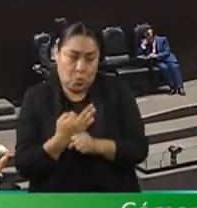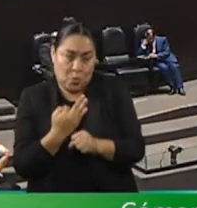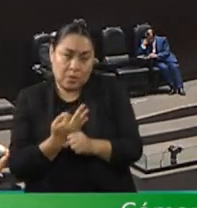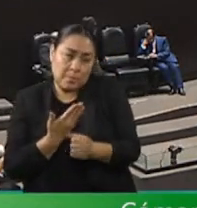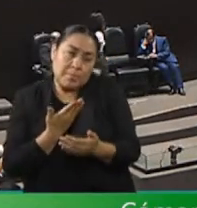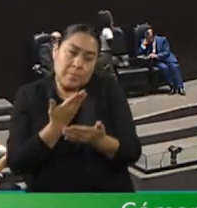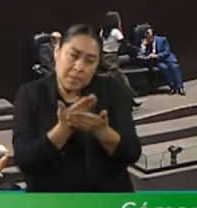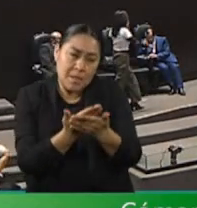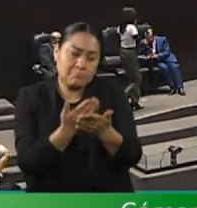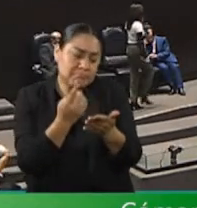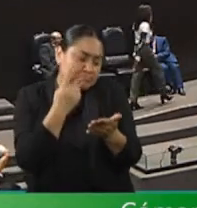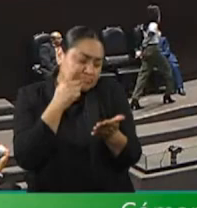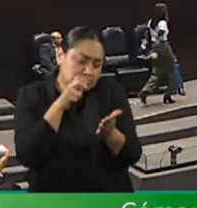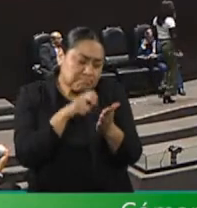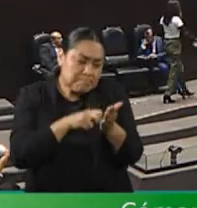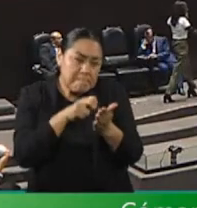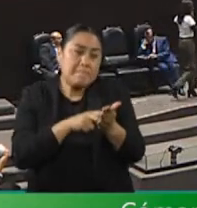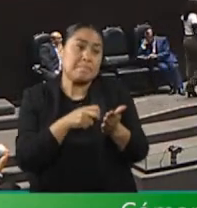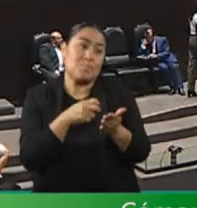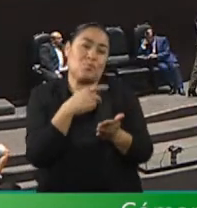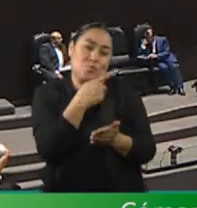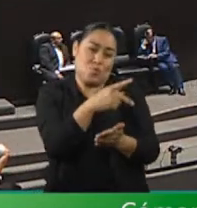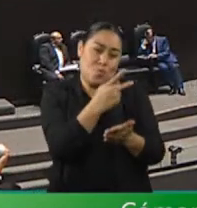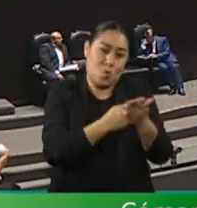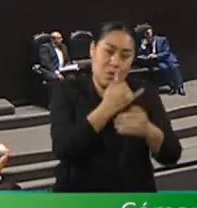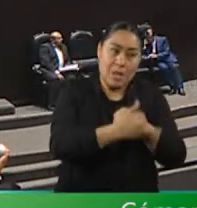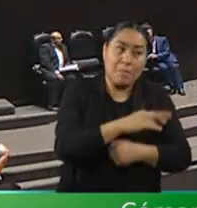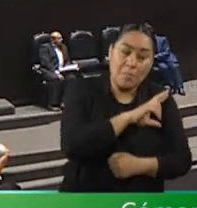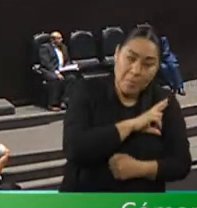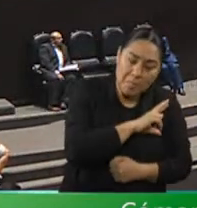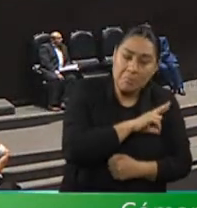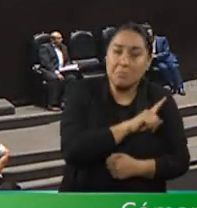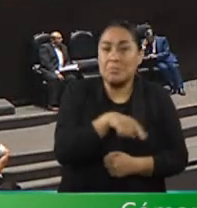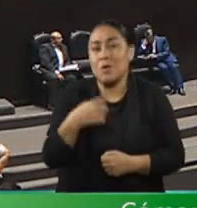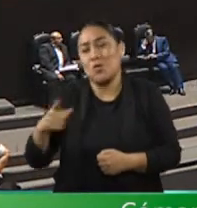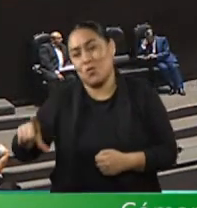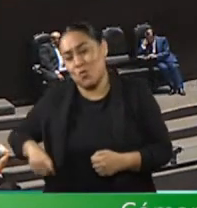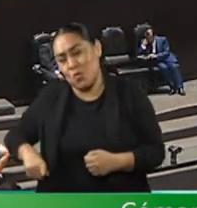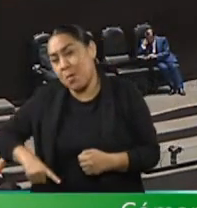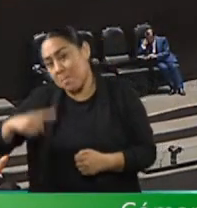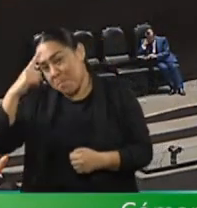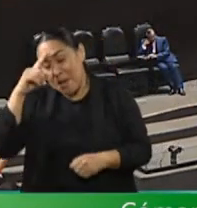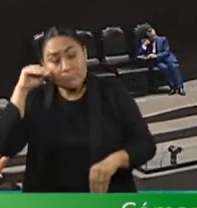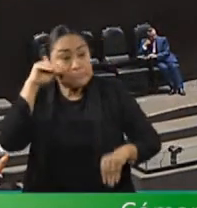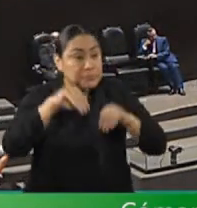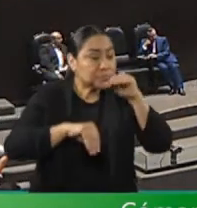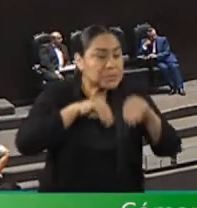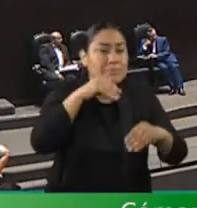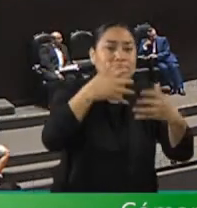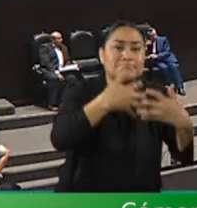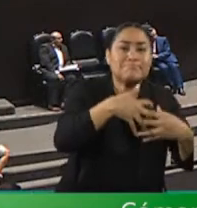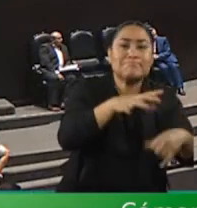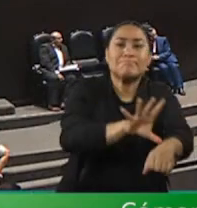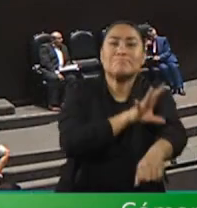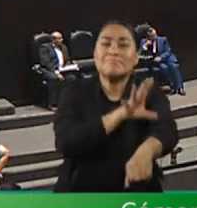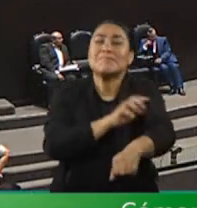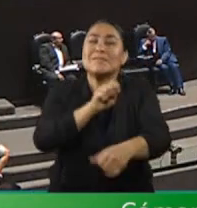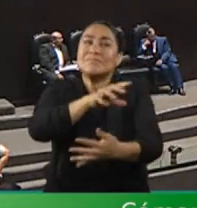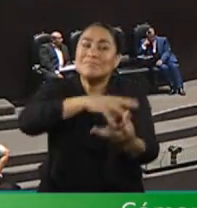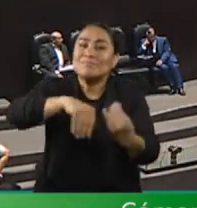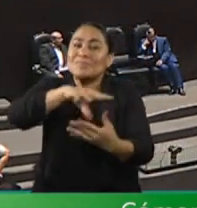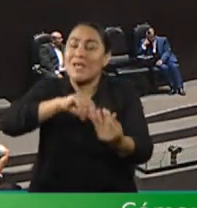este impulso a los proyectos tanto privados como públicos de energías renovables y establecer en un transitorio